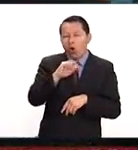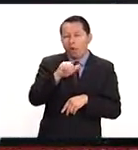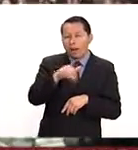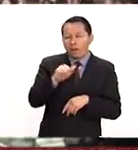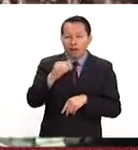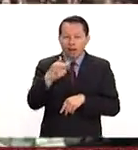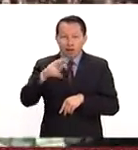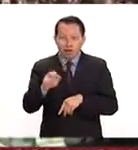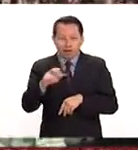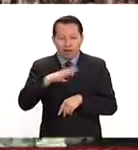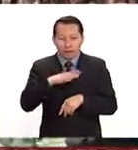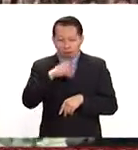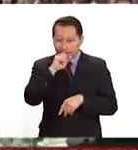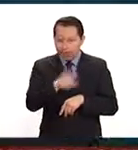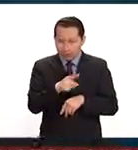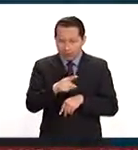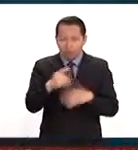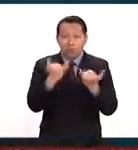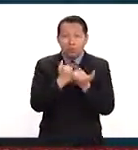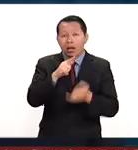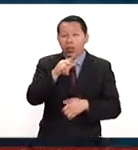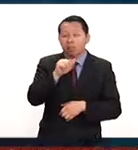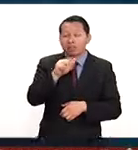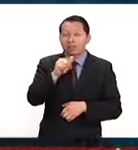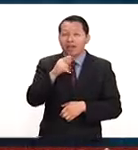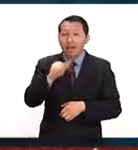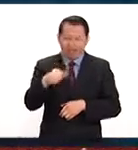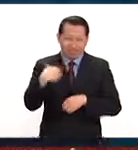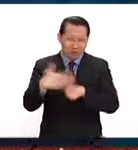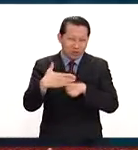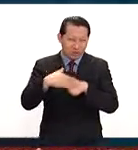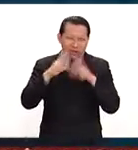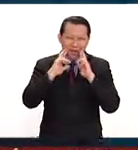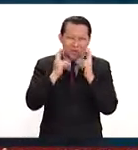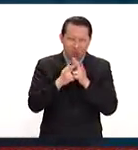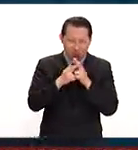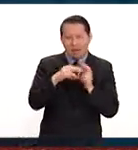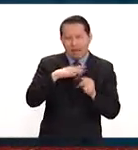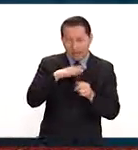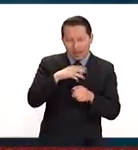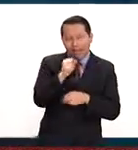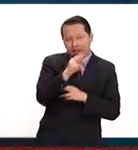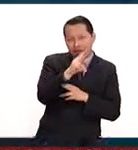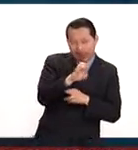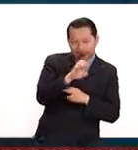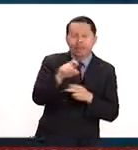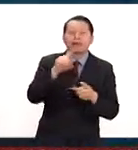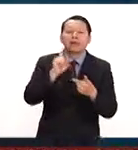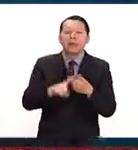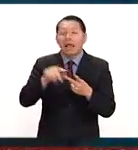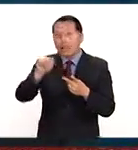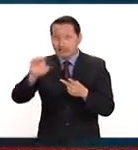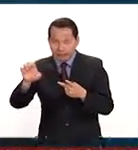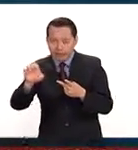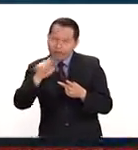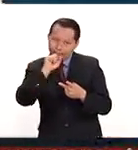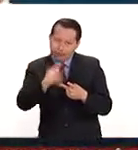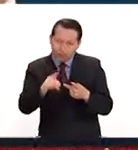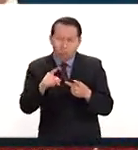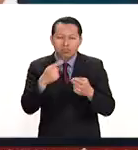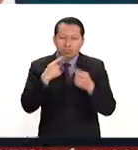26 estarán primero el canciller Luis Videgaray y también el secretario de Economía y el Fonso Guajardo. Y la siguiente semana el presidente